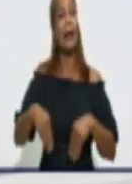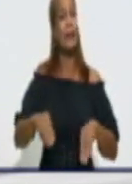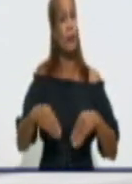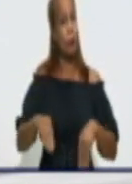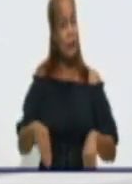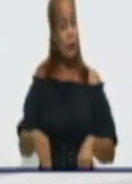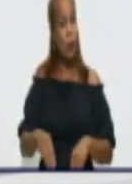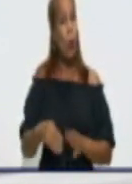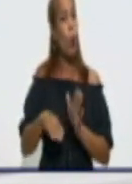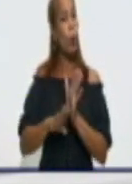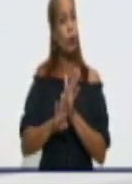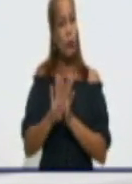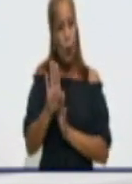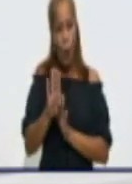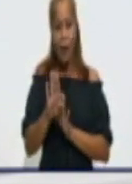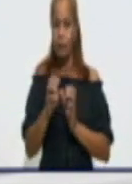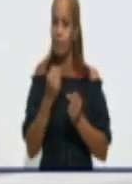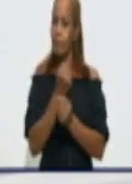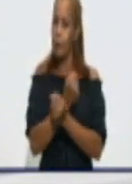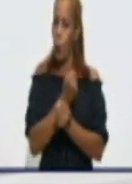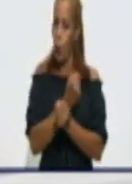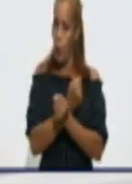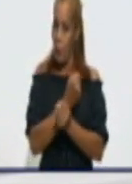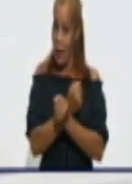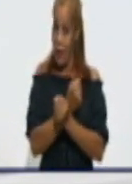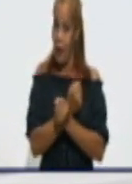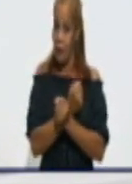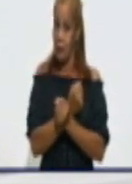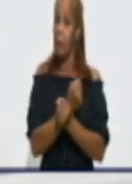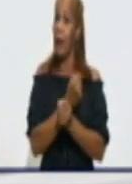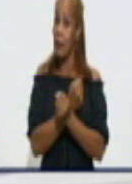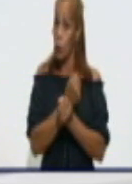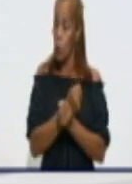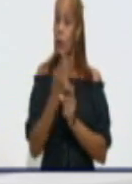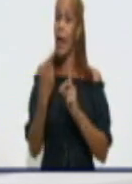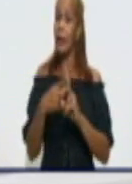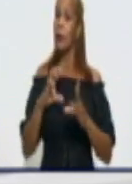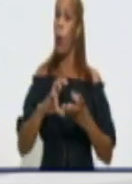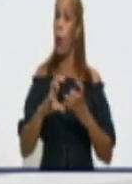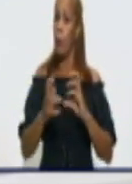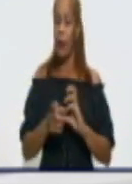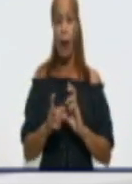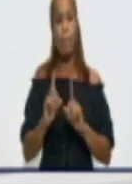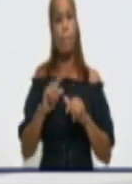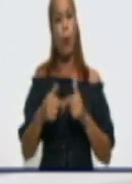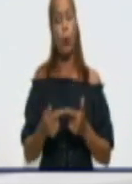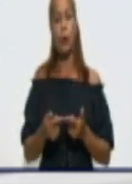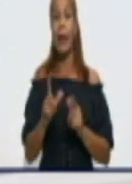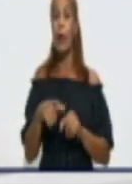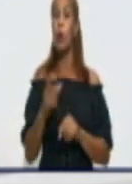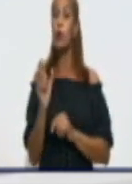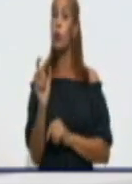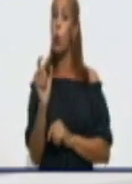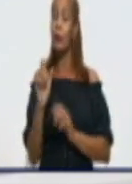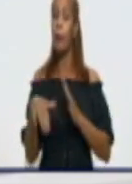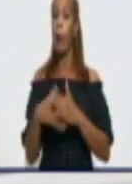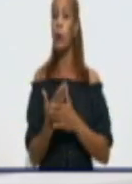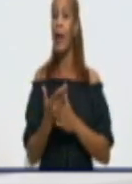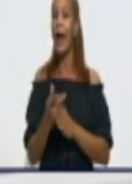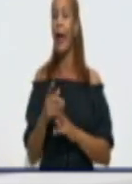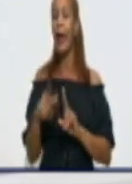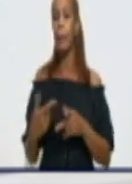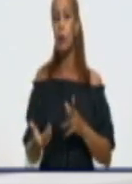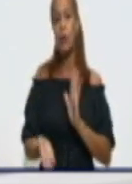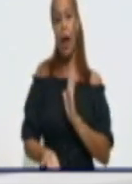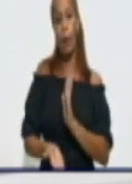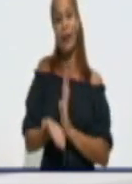compleja en la provincia. Sigue siendo compleja y a pesar de que no hemos experimentado en los últimos días un alza importante del número